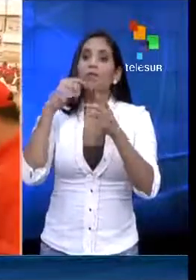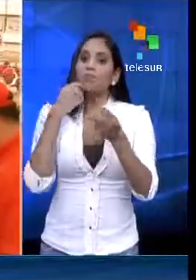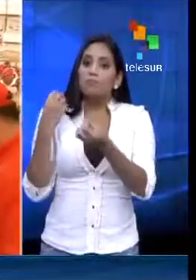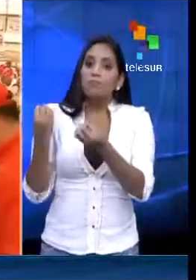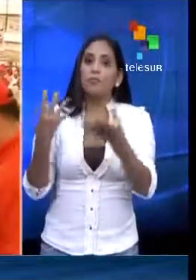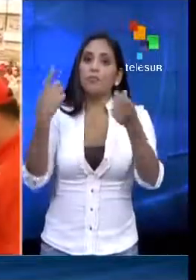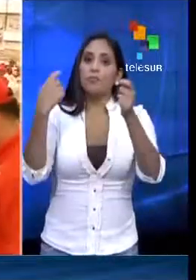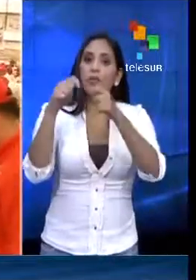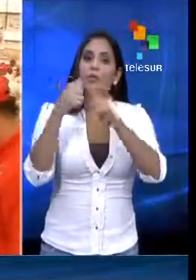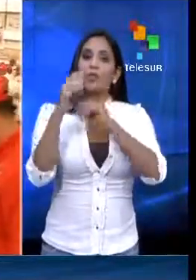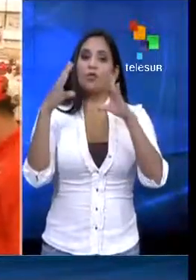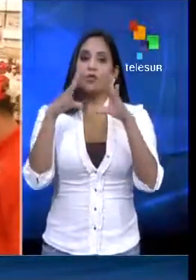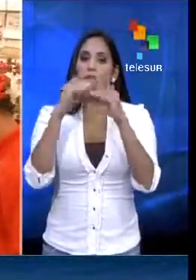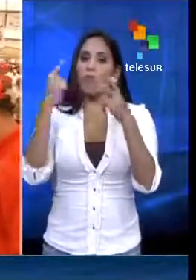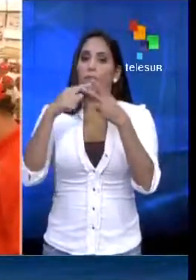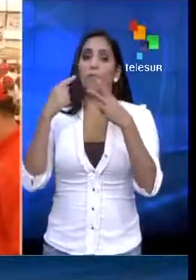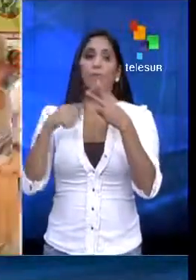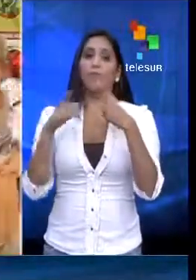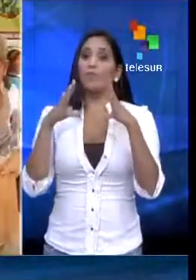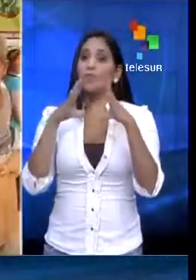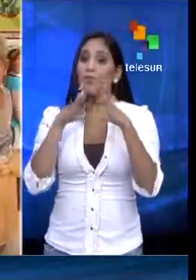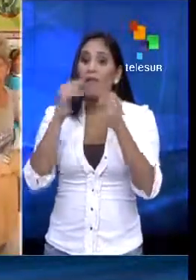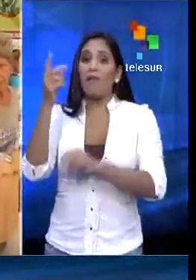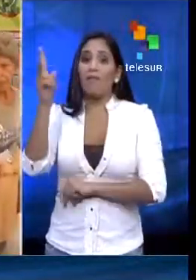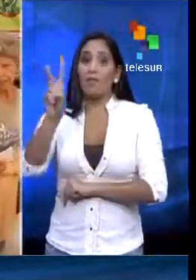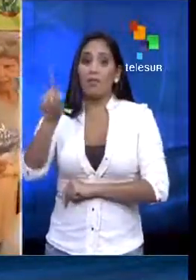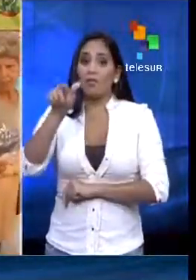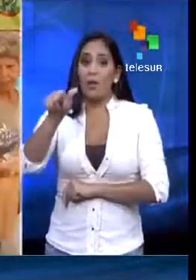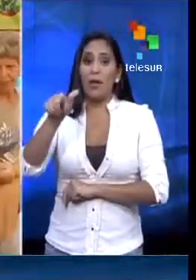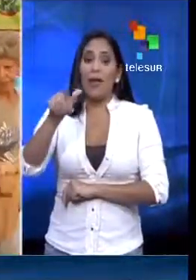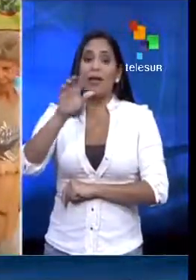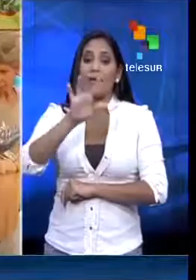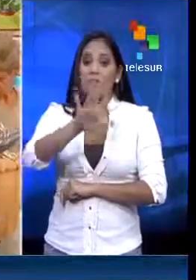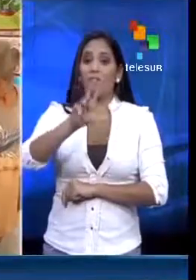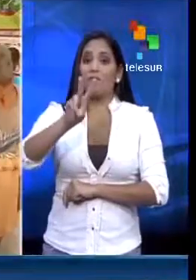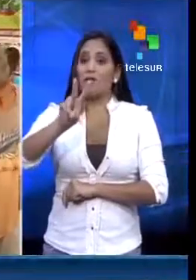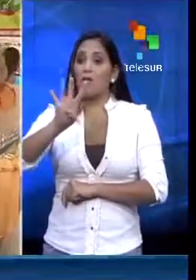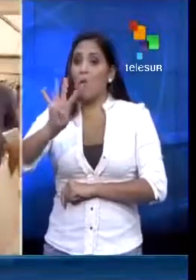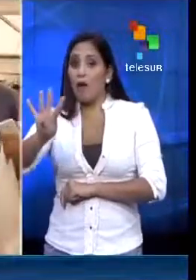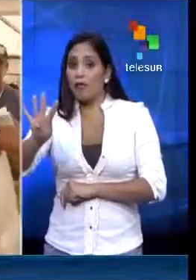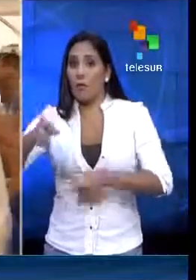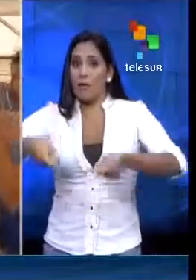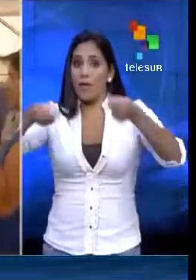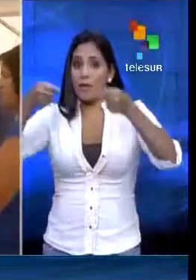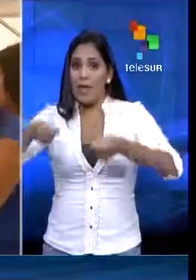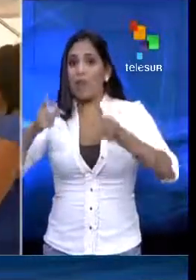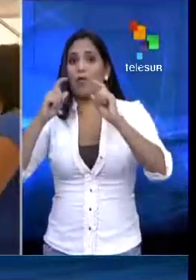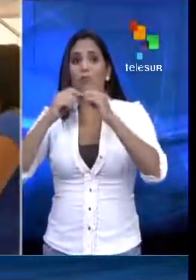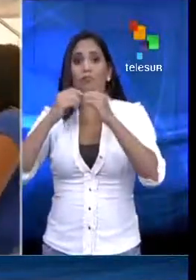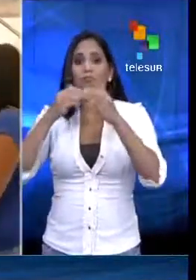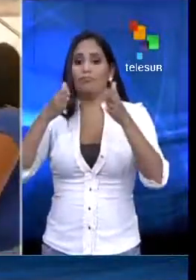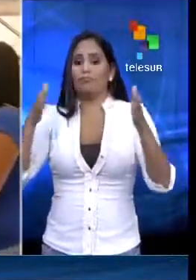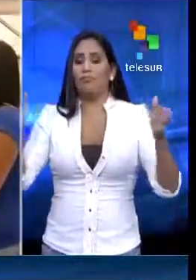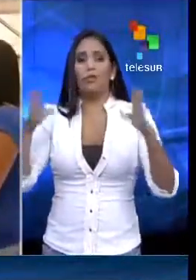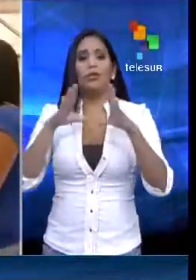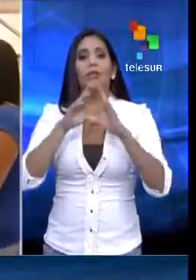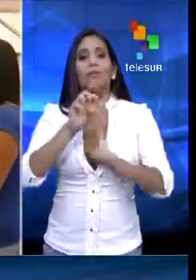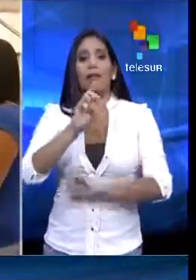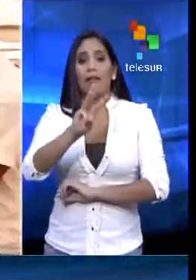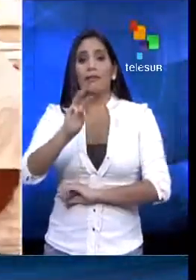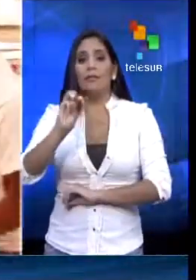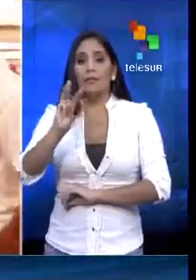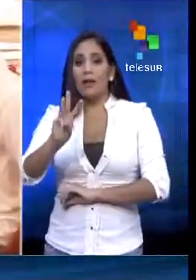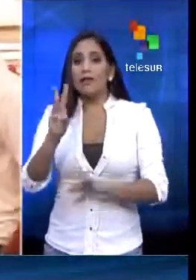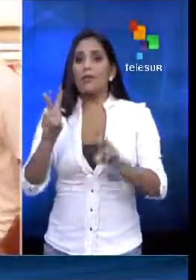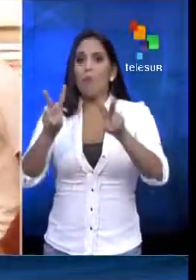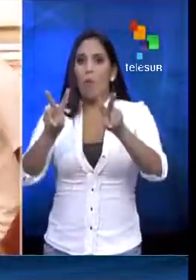esenciales. Para ello se instalaron en toda Venezuela 524 mercados a cielo abierto y se abrieron 33 nuevos comercios de la red